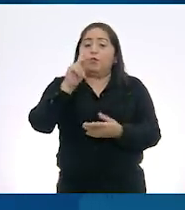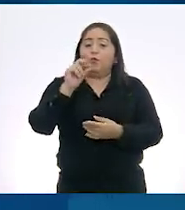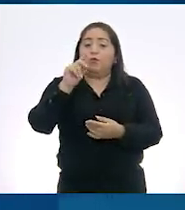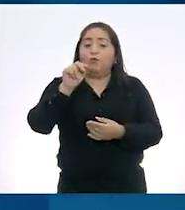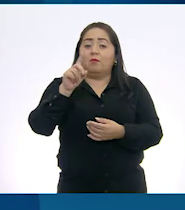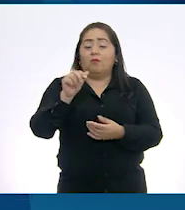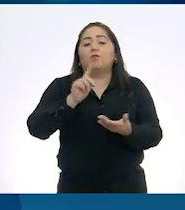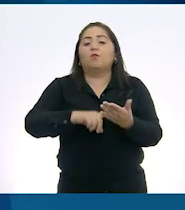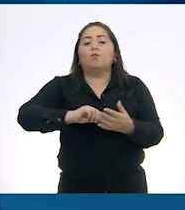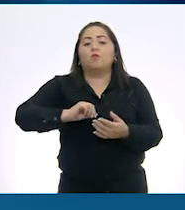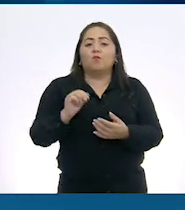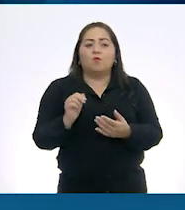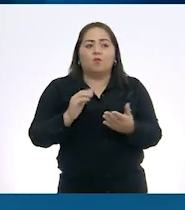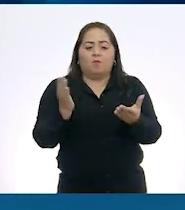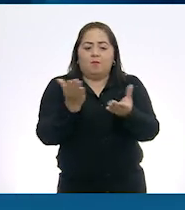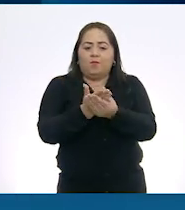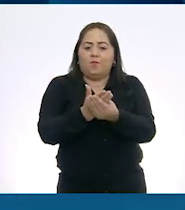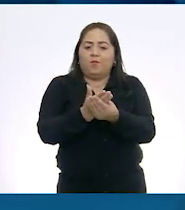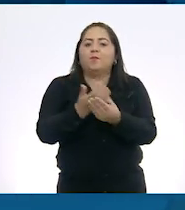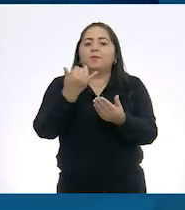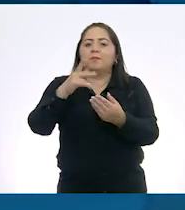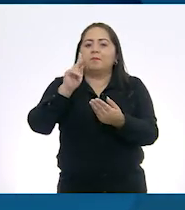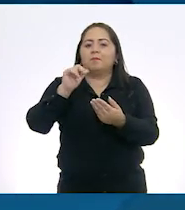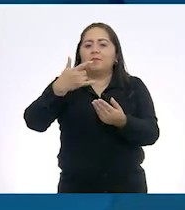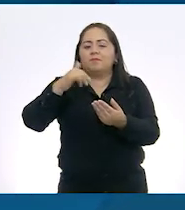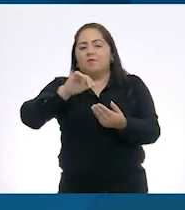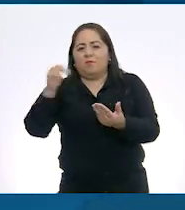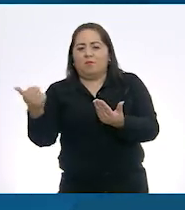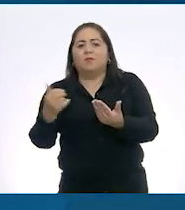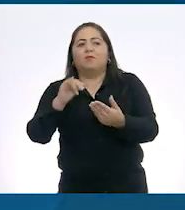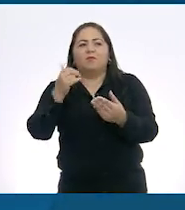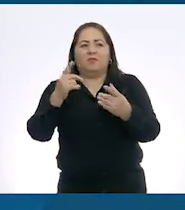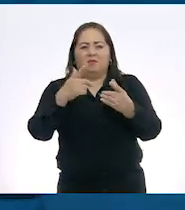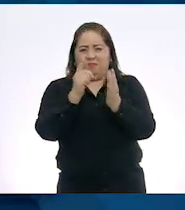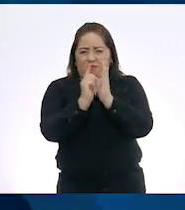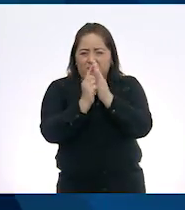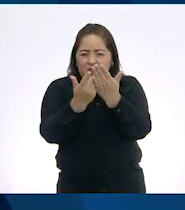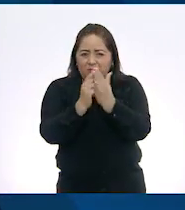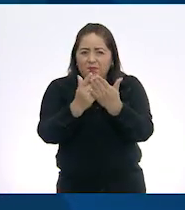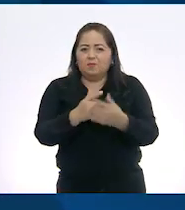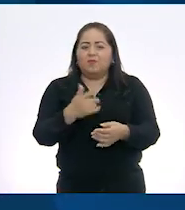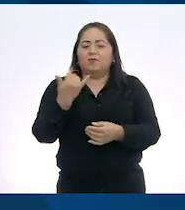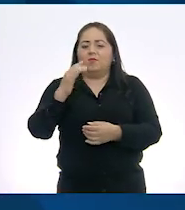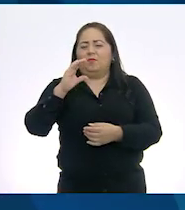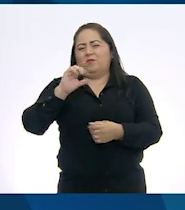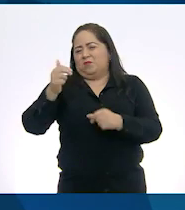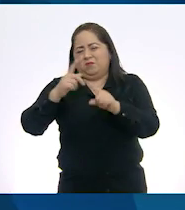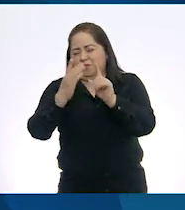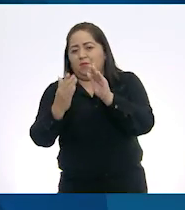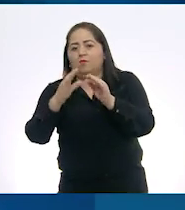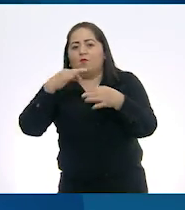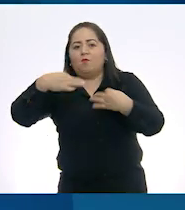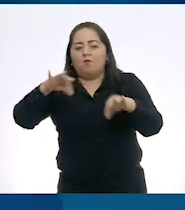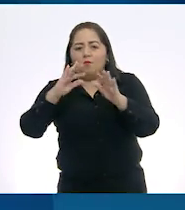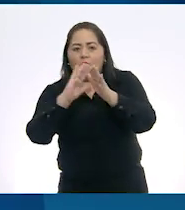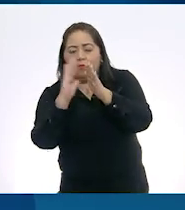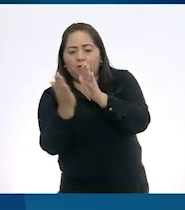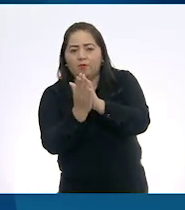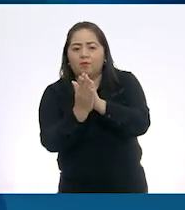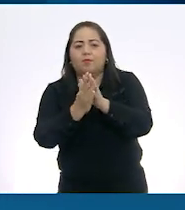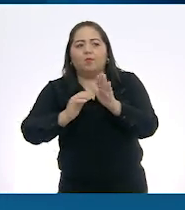guarda, hoja de cortesía, página legal, cuerpo de libro, colofón, hoja de cortesía,